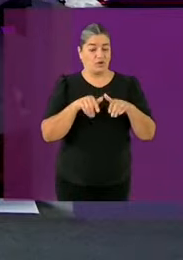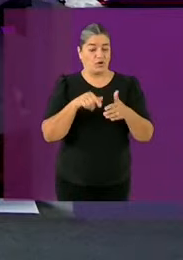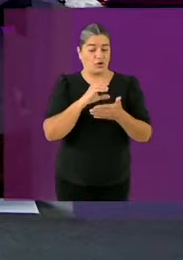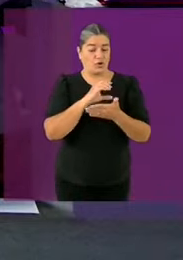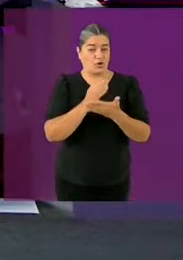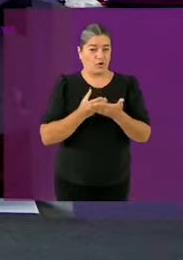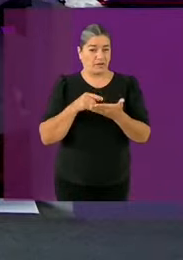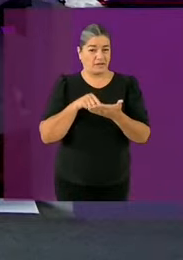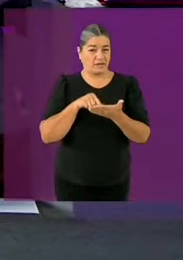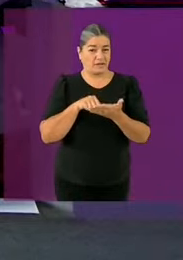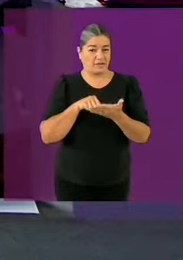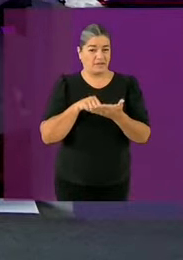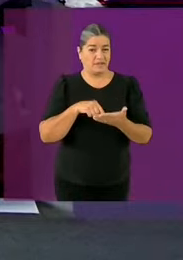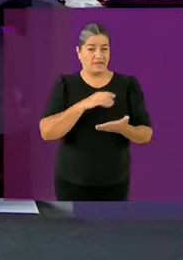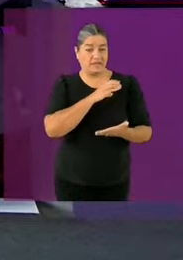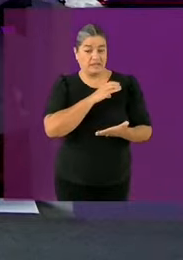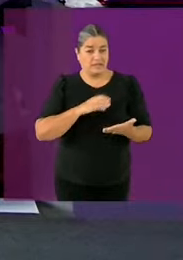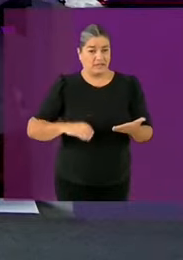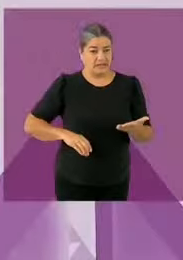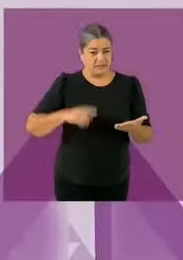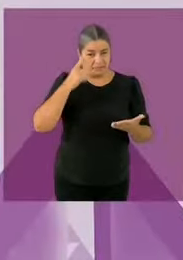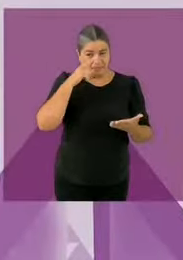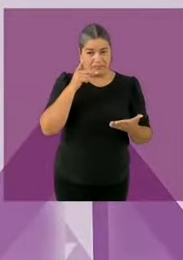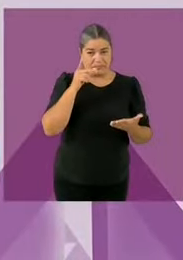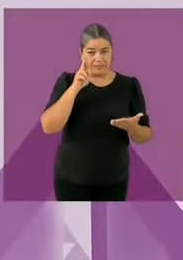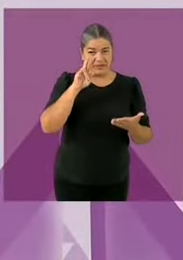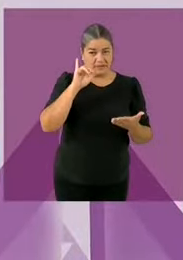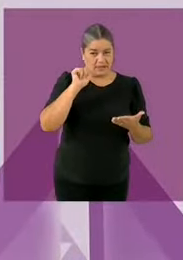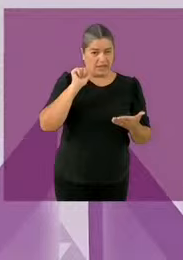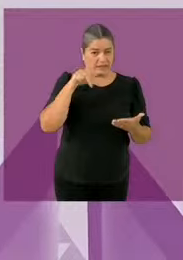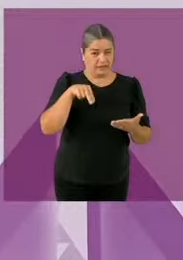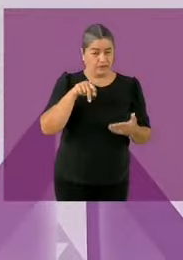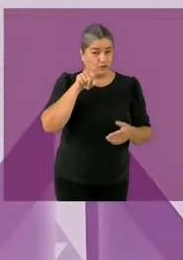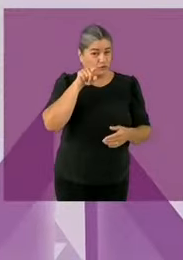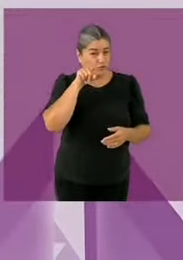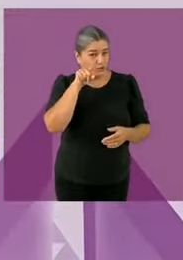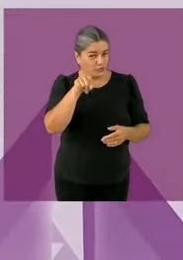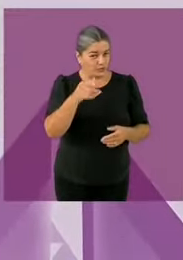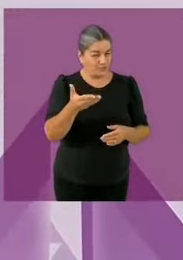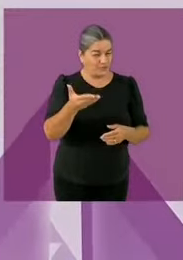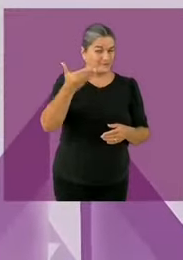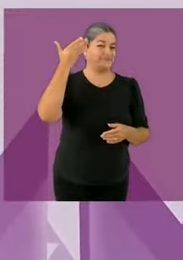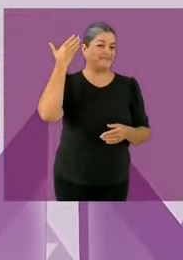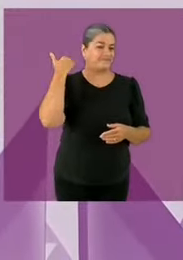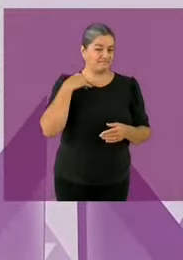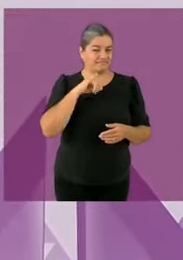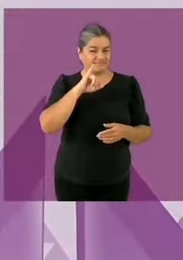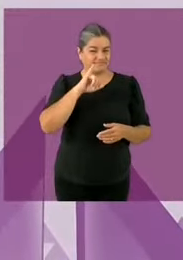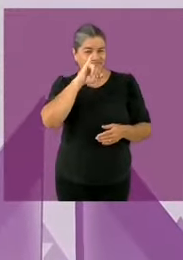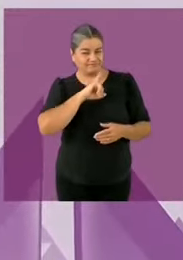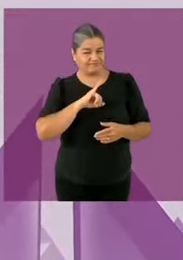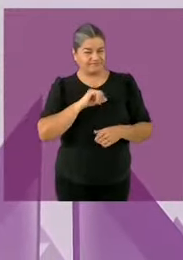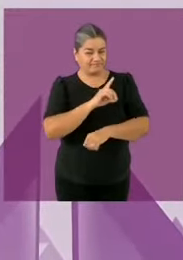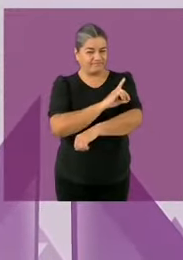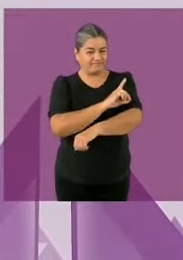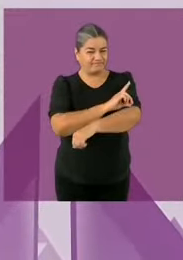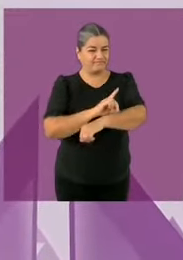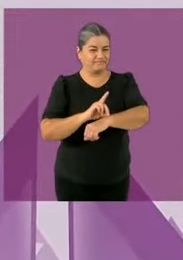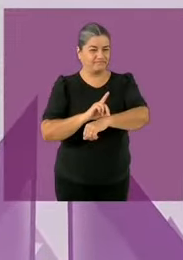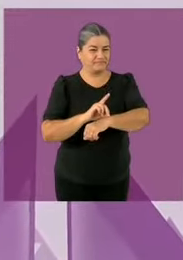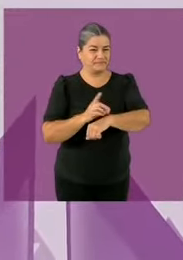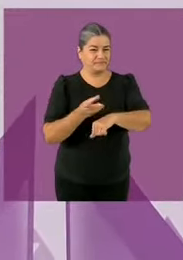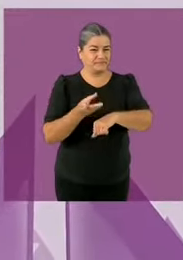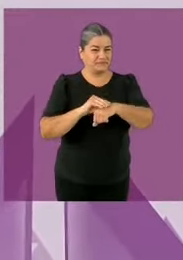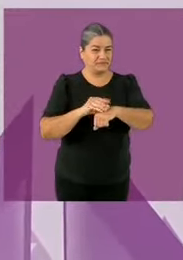residencial Mariana Escobedo dio el permiso cuando fue jefa delegacional y después tuvo un contrato con esa misma empresa por 70 millones de pesos.